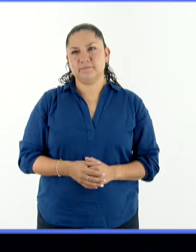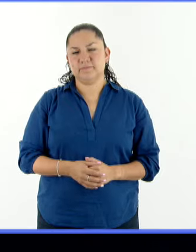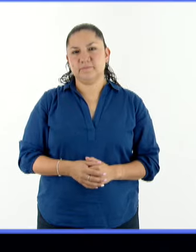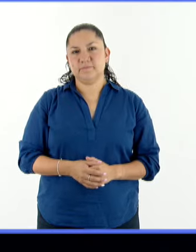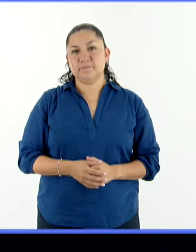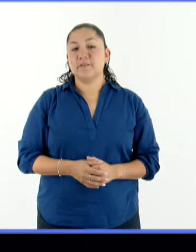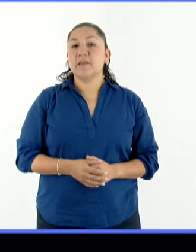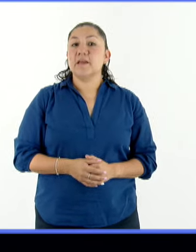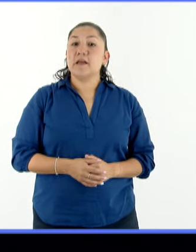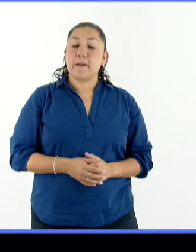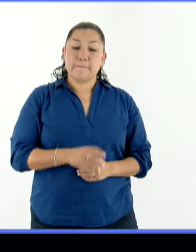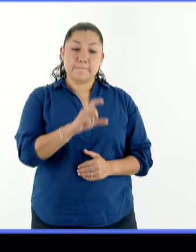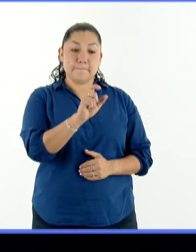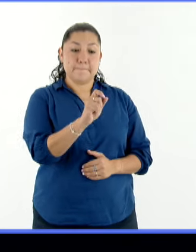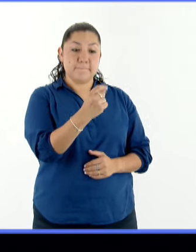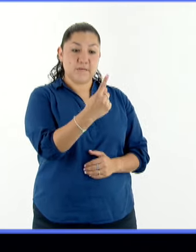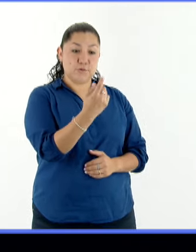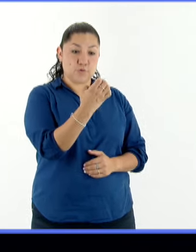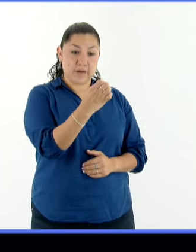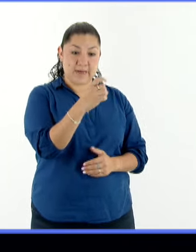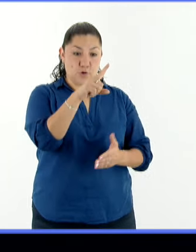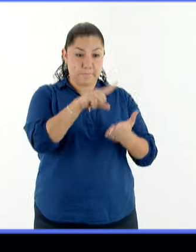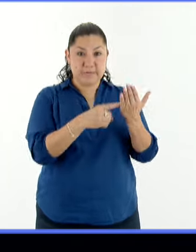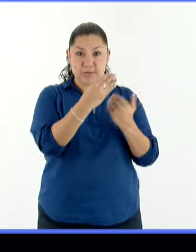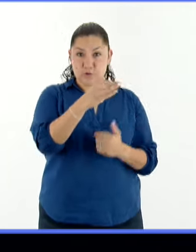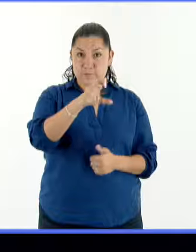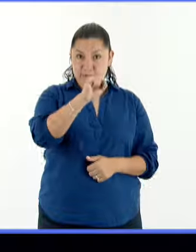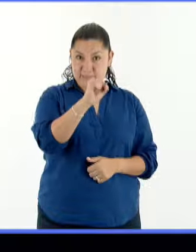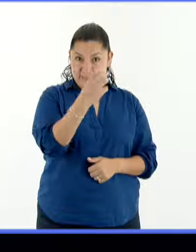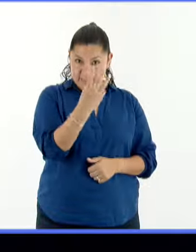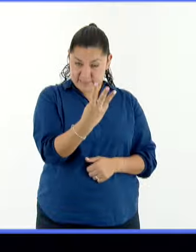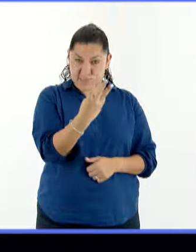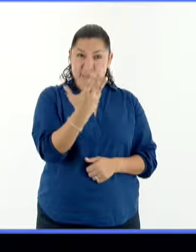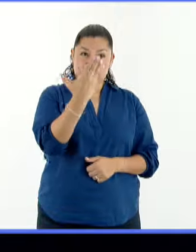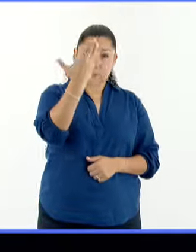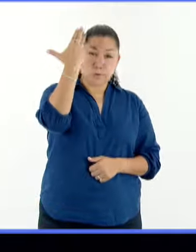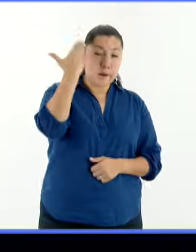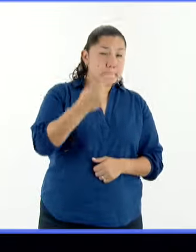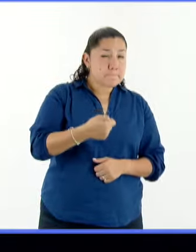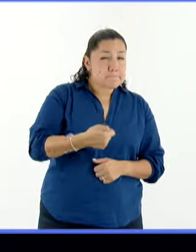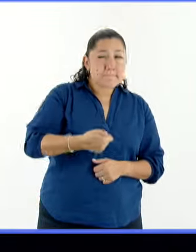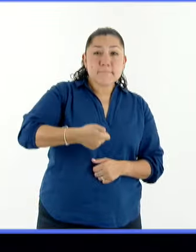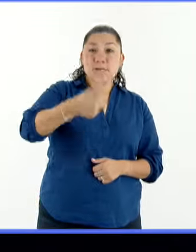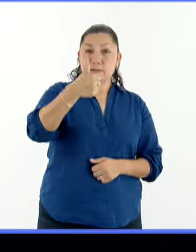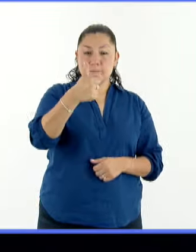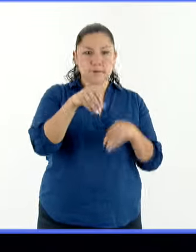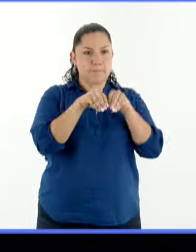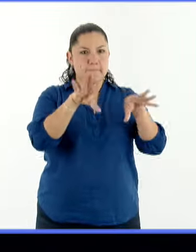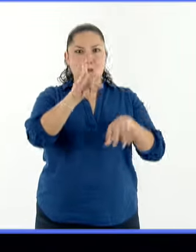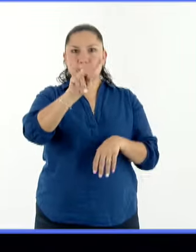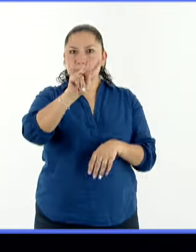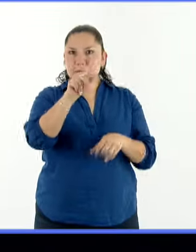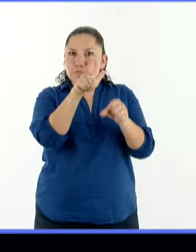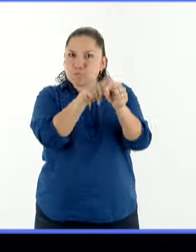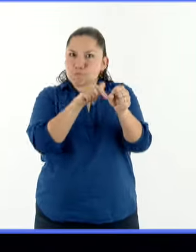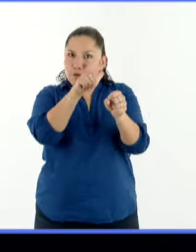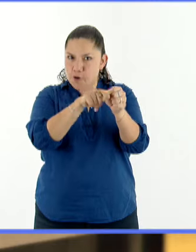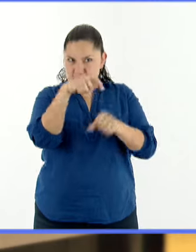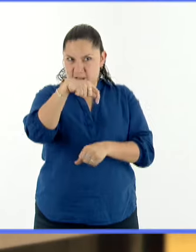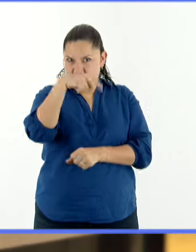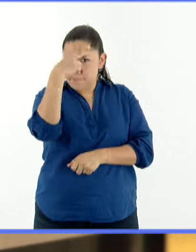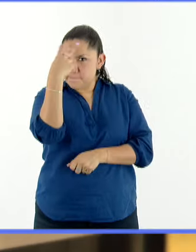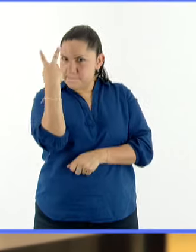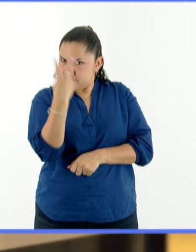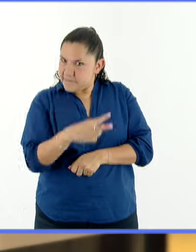El 21 de enero de 1963 se llevó a cabo la primera transmisión a color en la historia de la televisión mexicana,